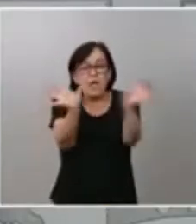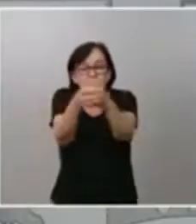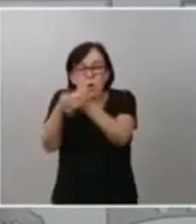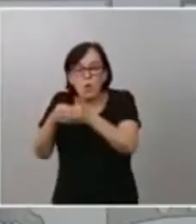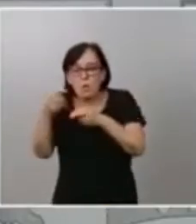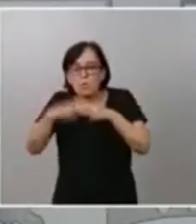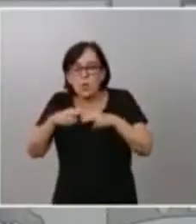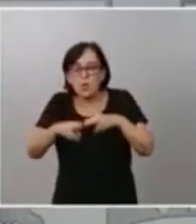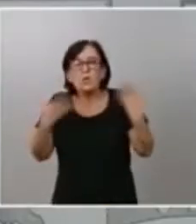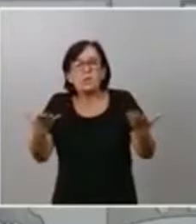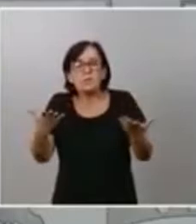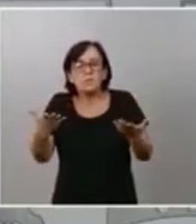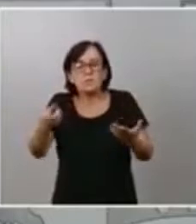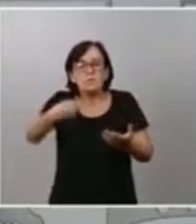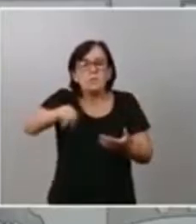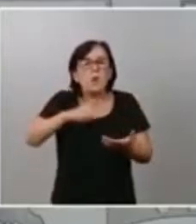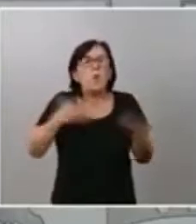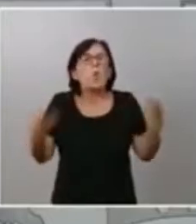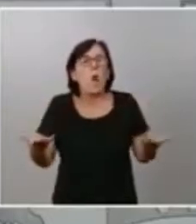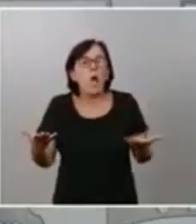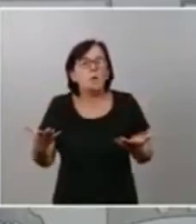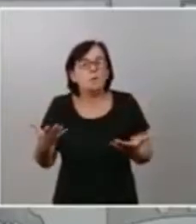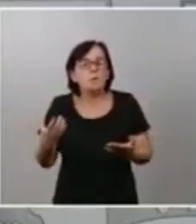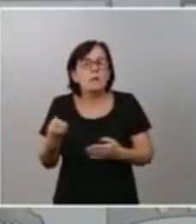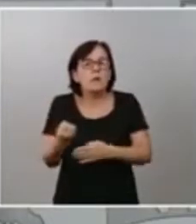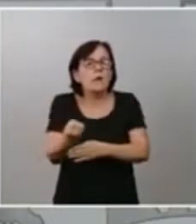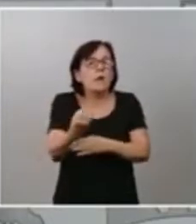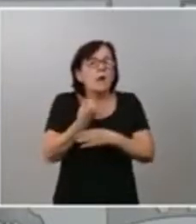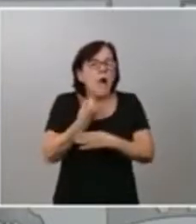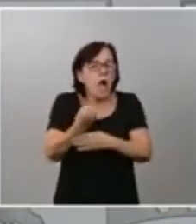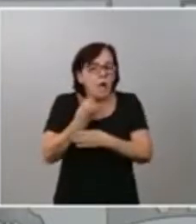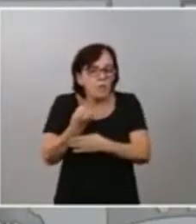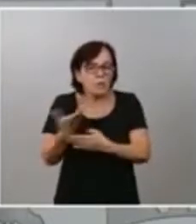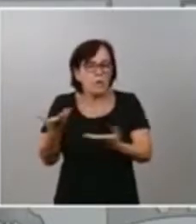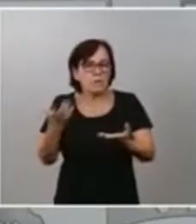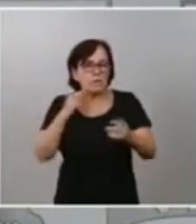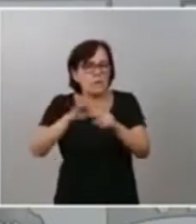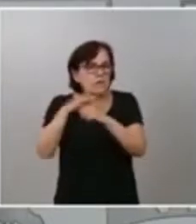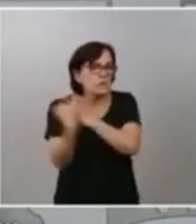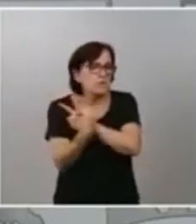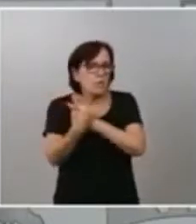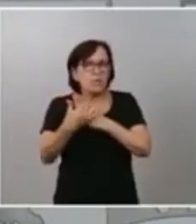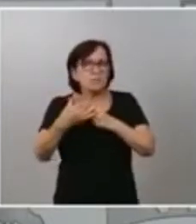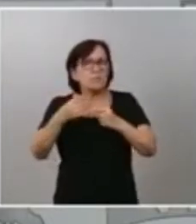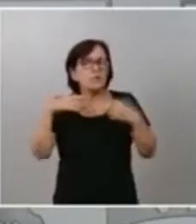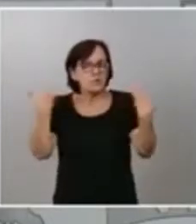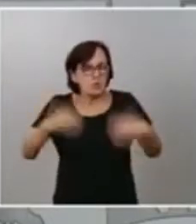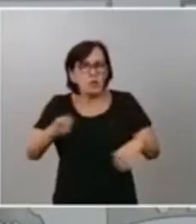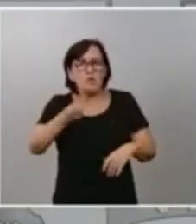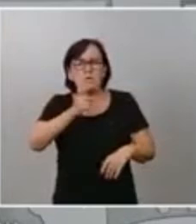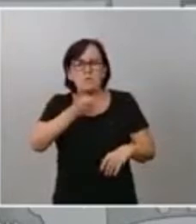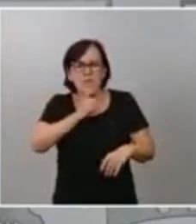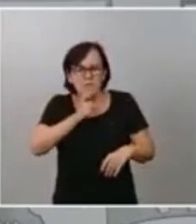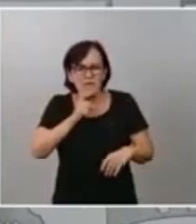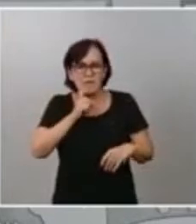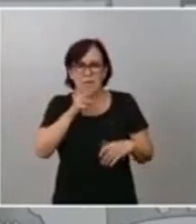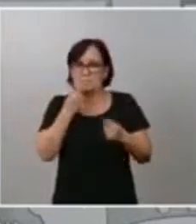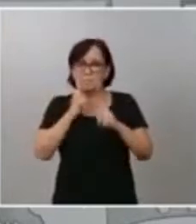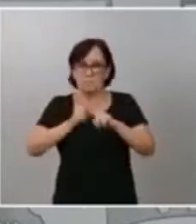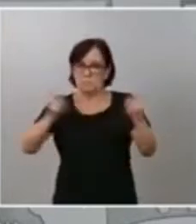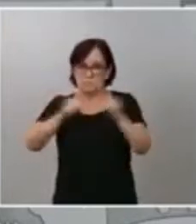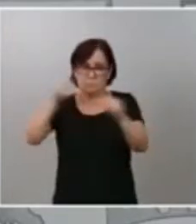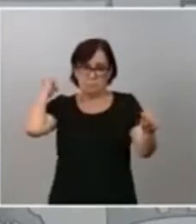dispuestos a arrimar el hombro en esta situación crítica, inédita para la historia de nuestro país reciente? Esta es la pregunta.